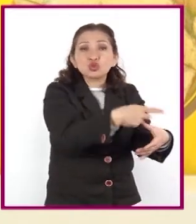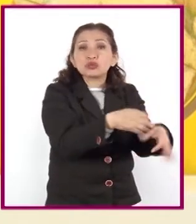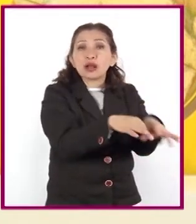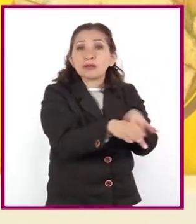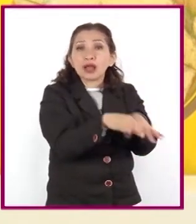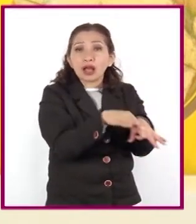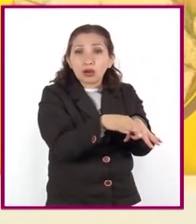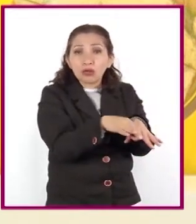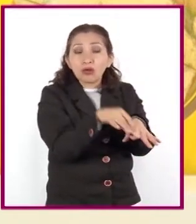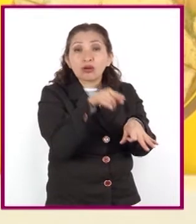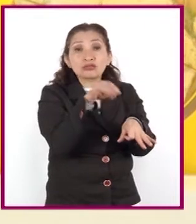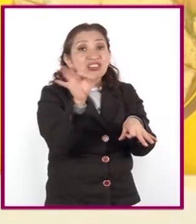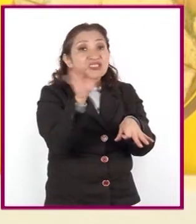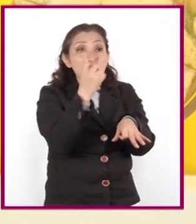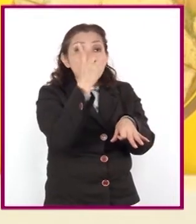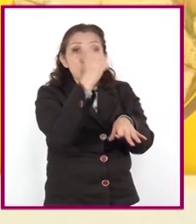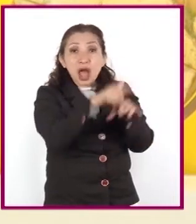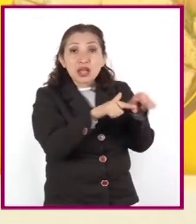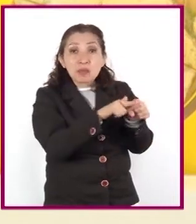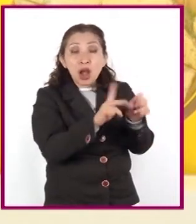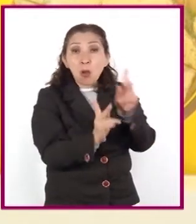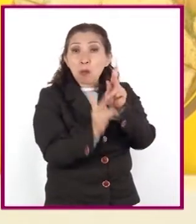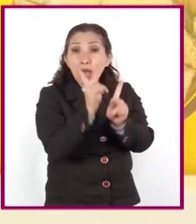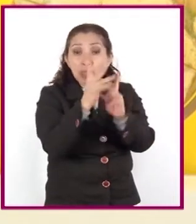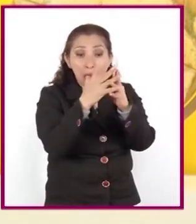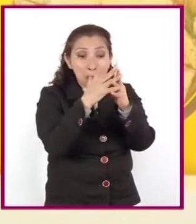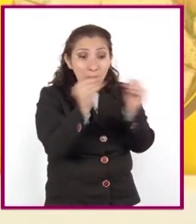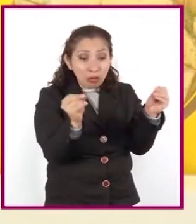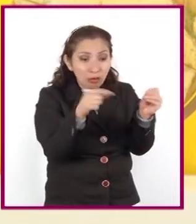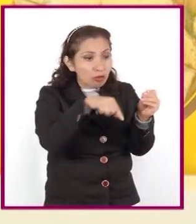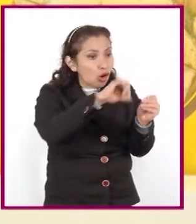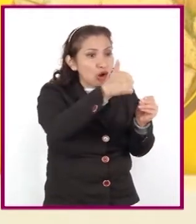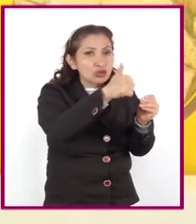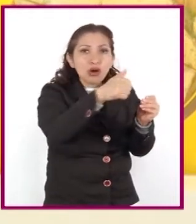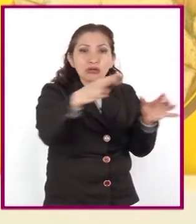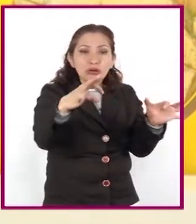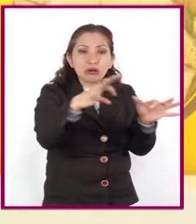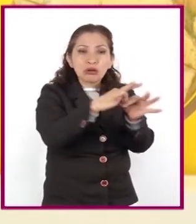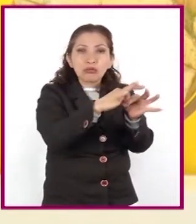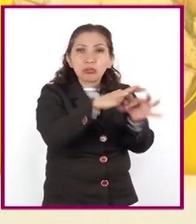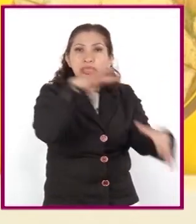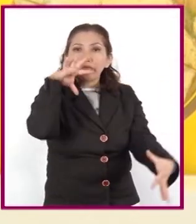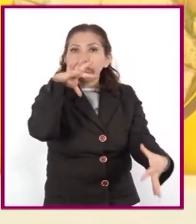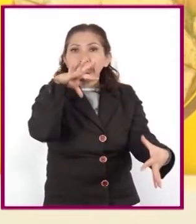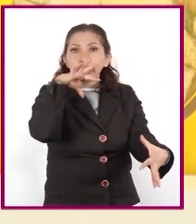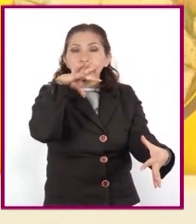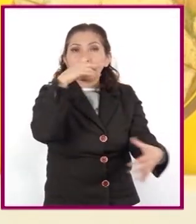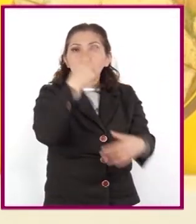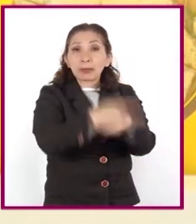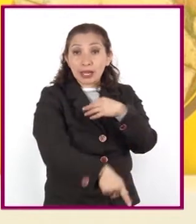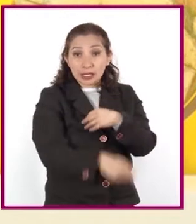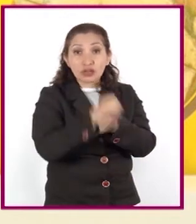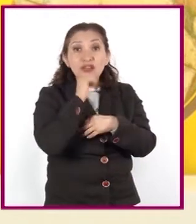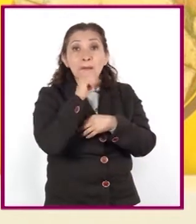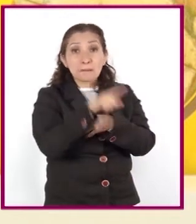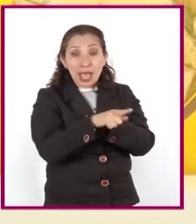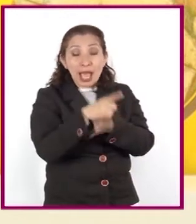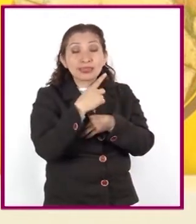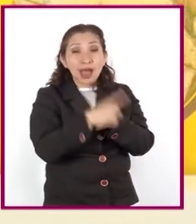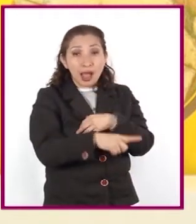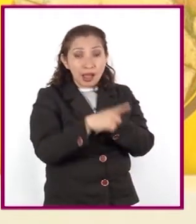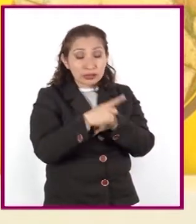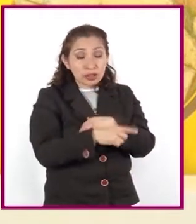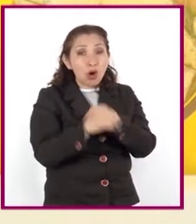si una especie desaparece de un hábitat, el resto de las especies se ve en peligro de sufrir daños e